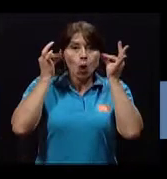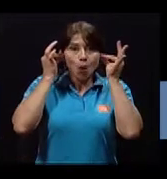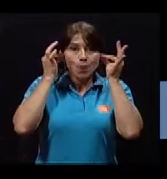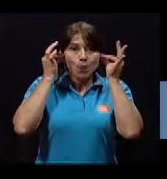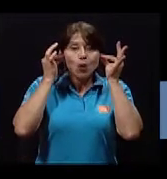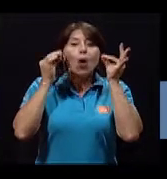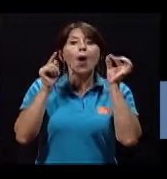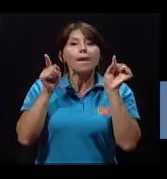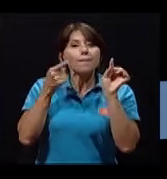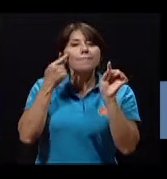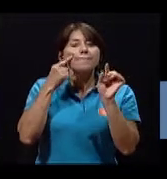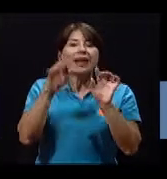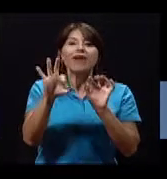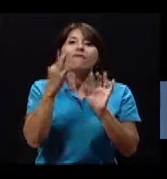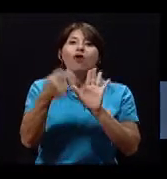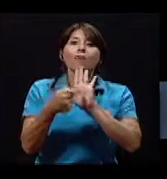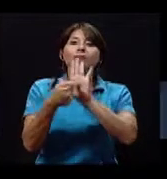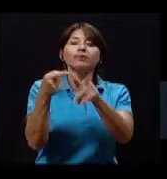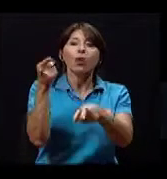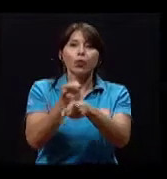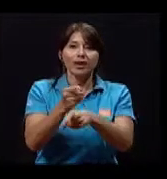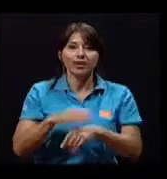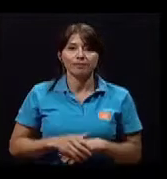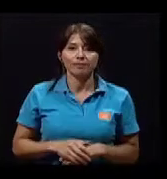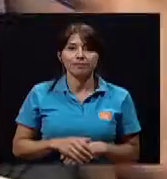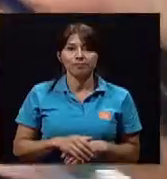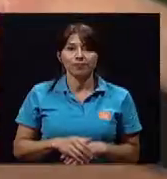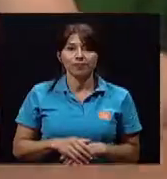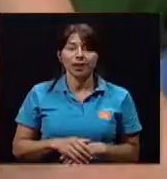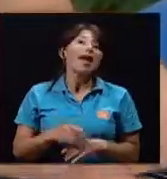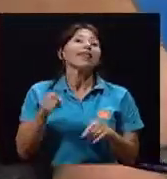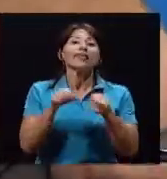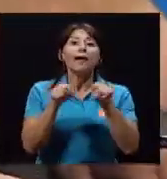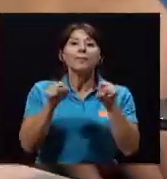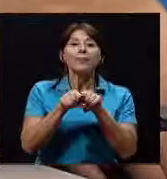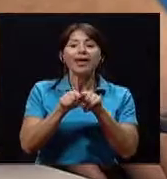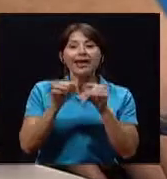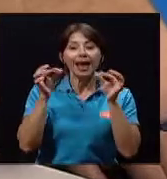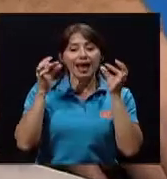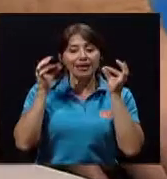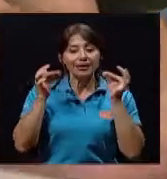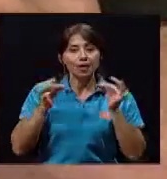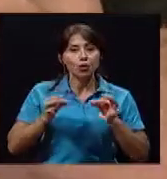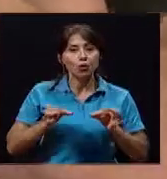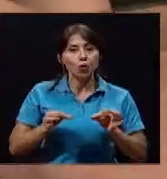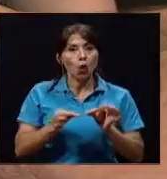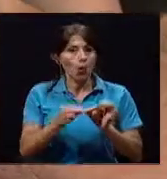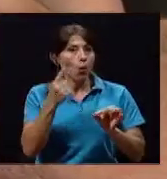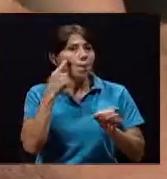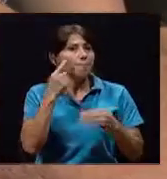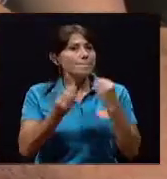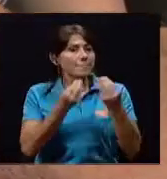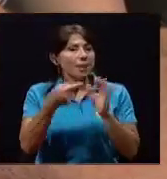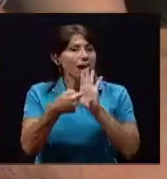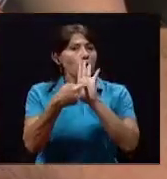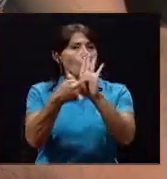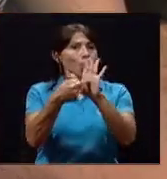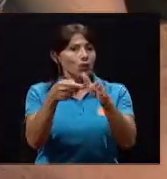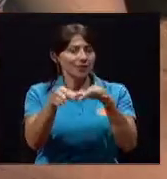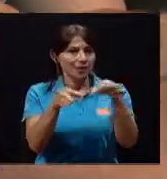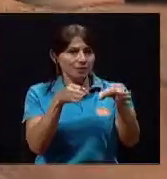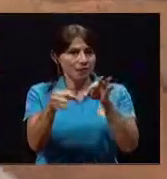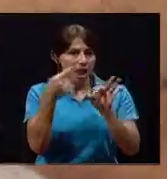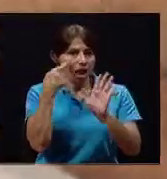estas, hacia el frente. La membrana del estetoscopio la voy a colocar de esta manera, no la introduzco sobre el